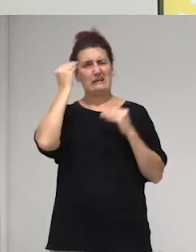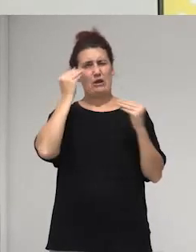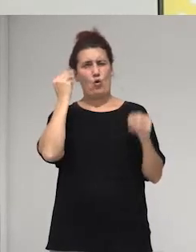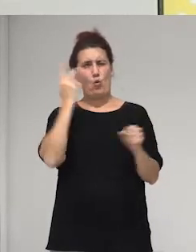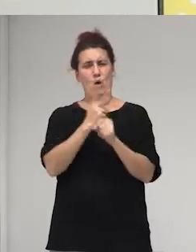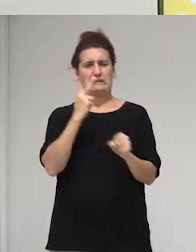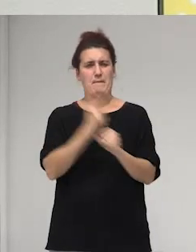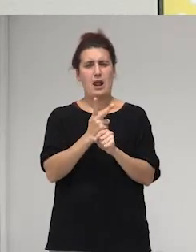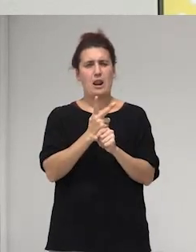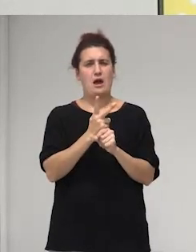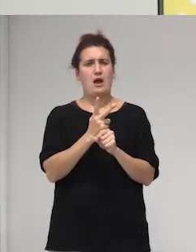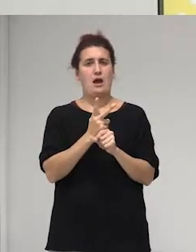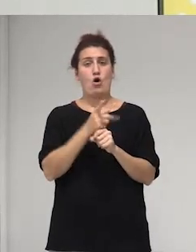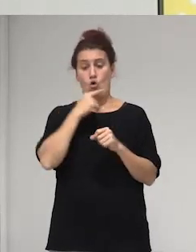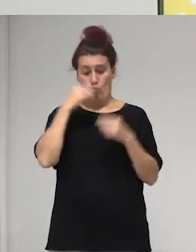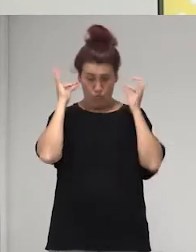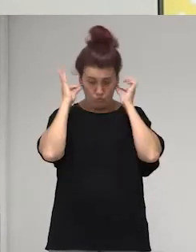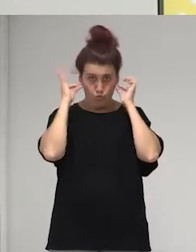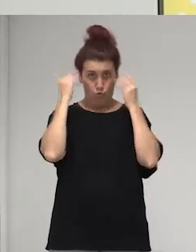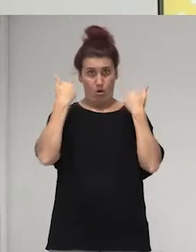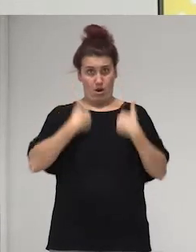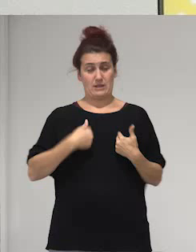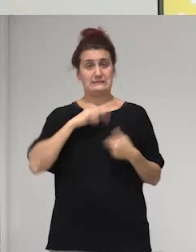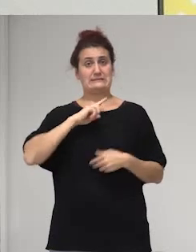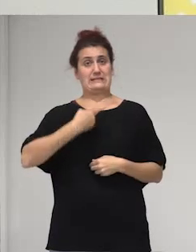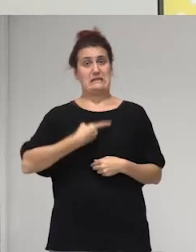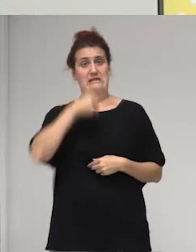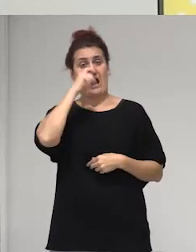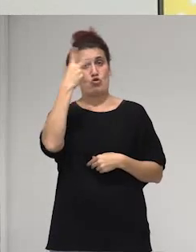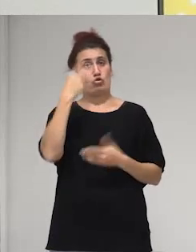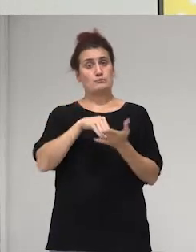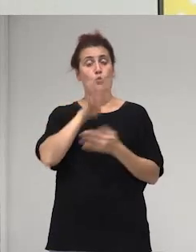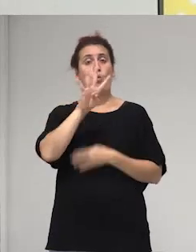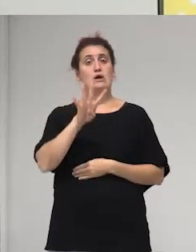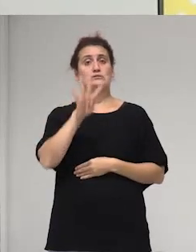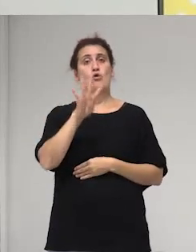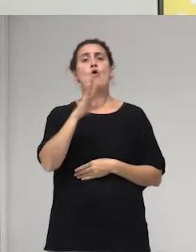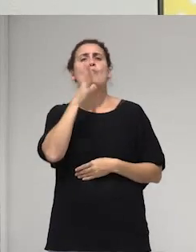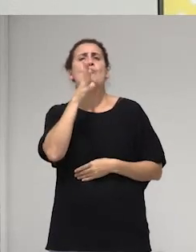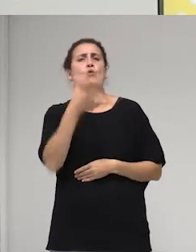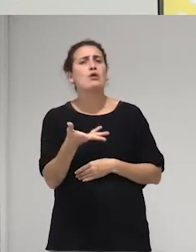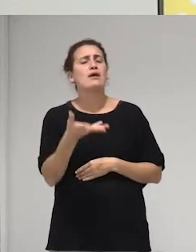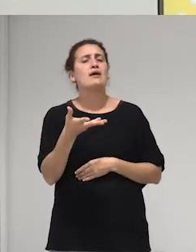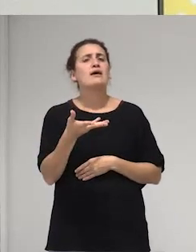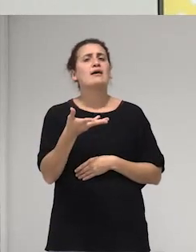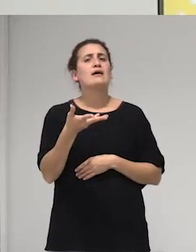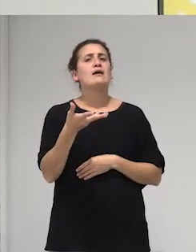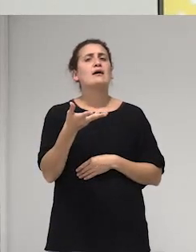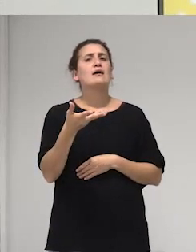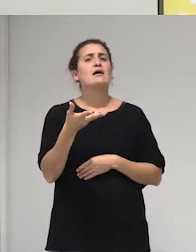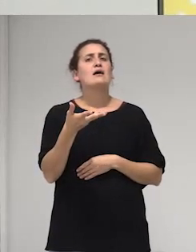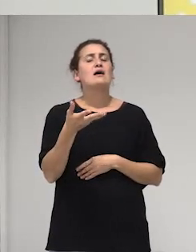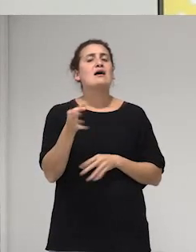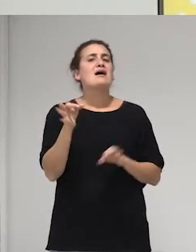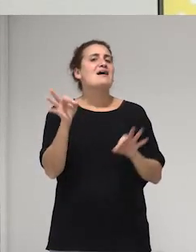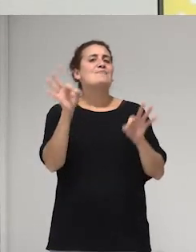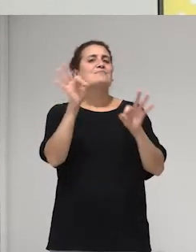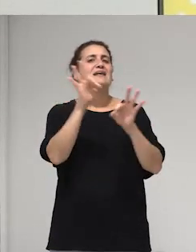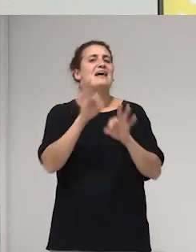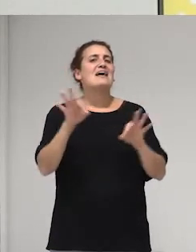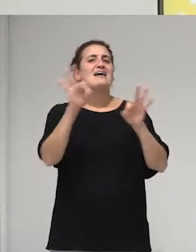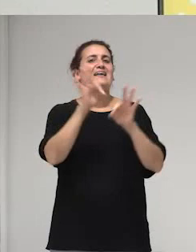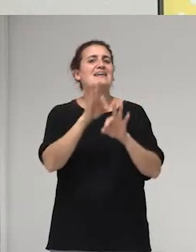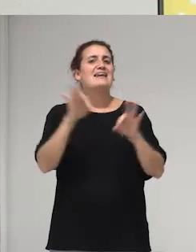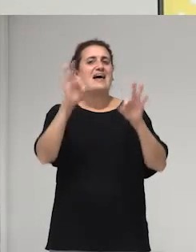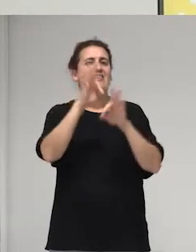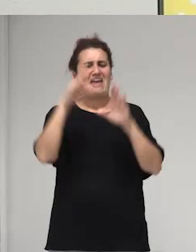como mujeres trans en el 2004 era porque bueno nadie ponía atención a